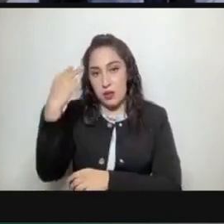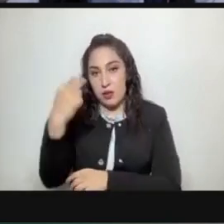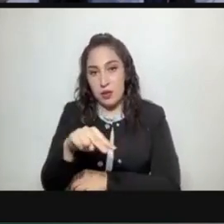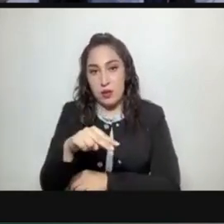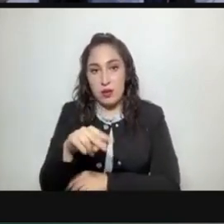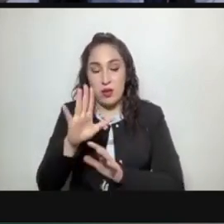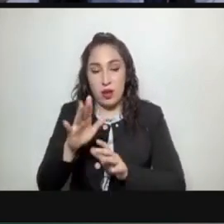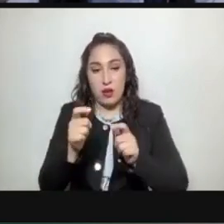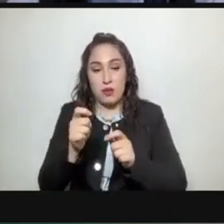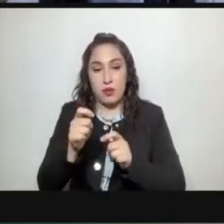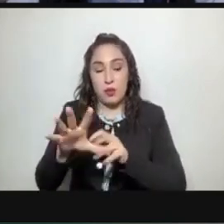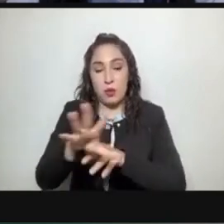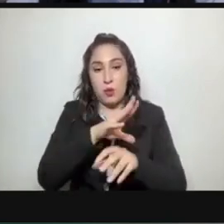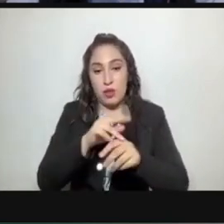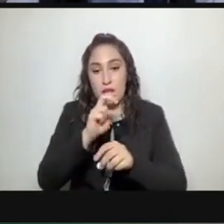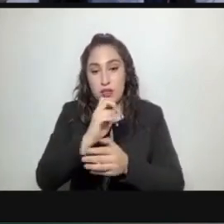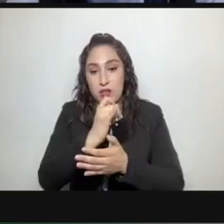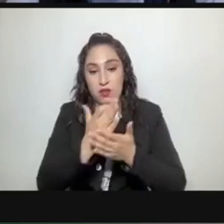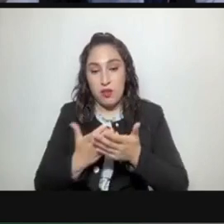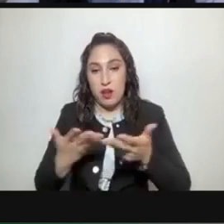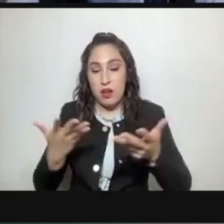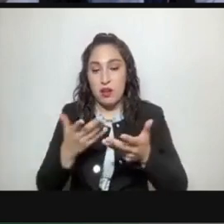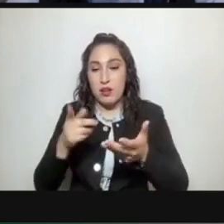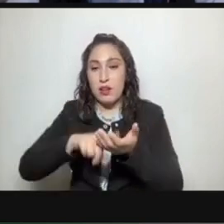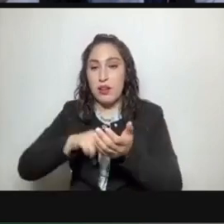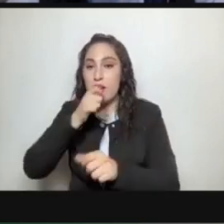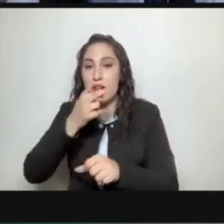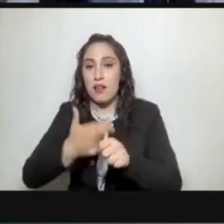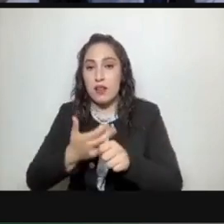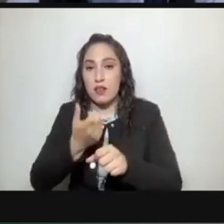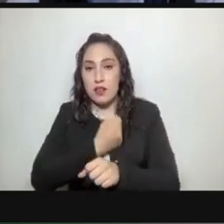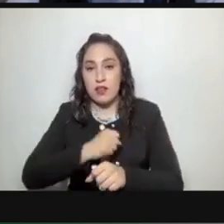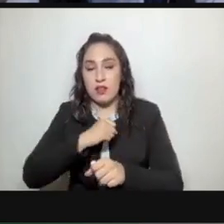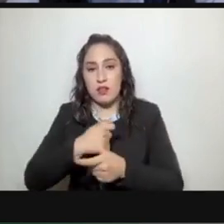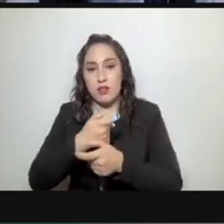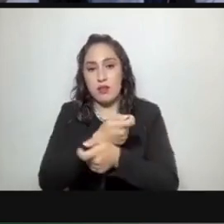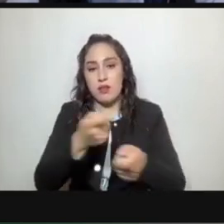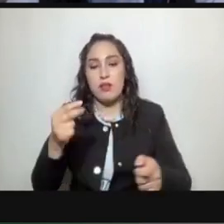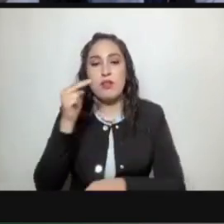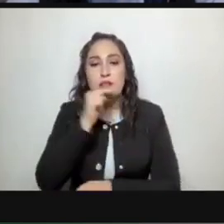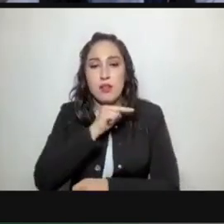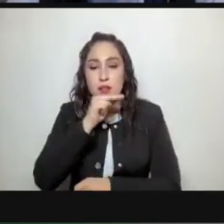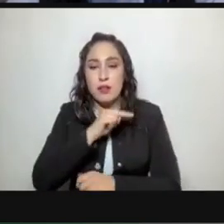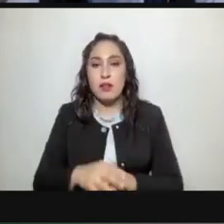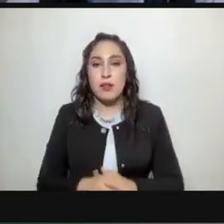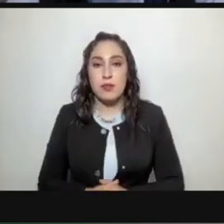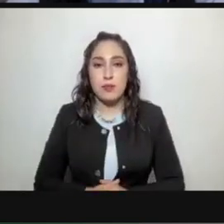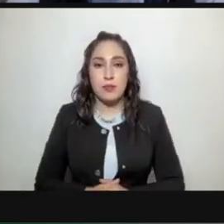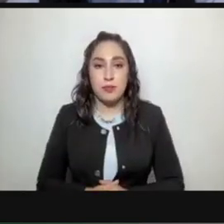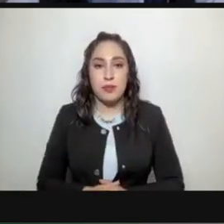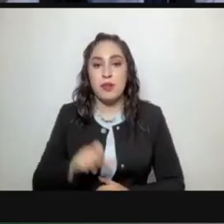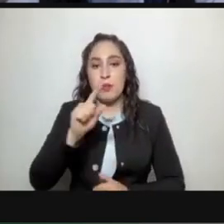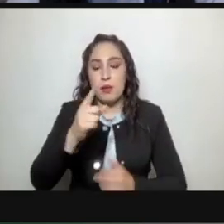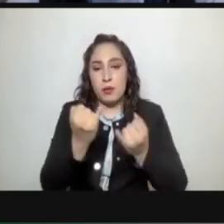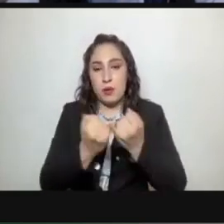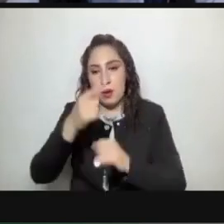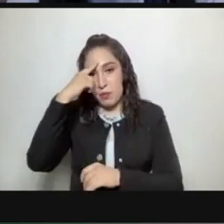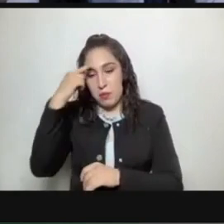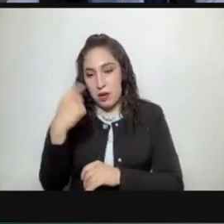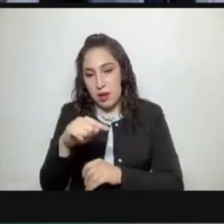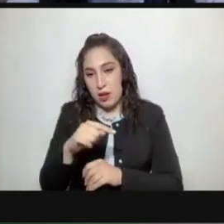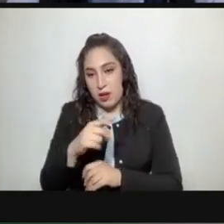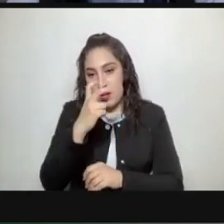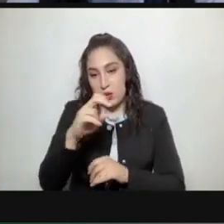el informe respectivo por la secretaría de salud se los haremos llegar a la brevedad de igual forma para finalizar el presente punto